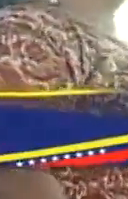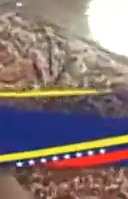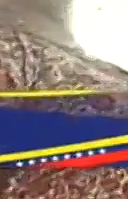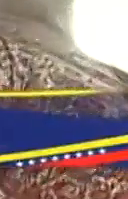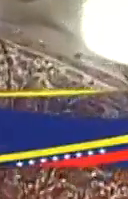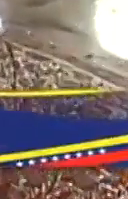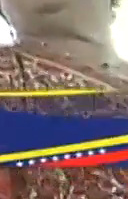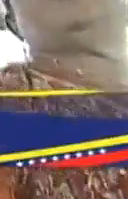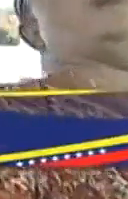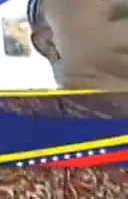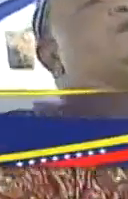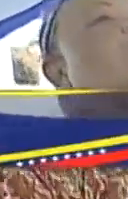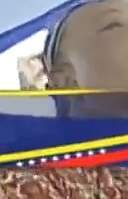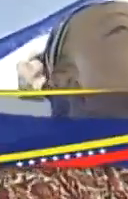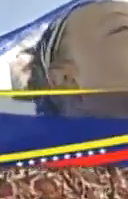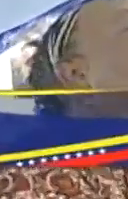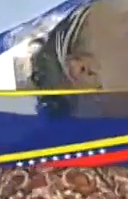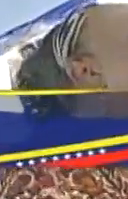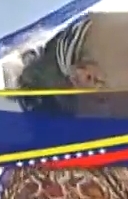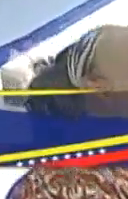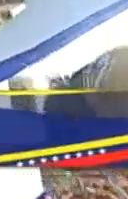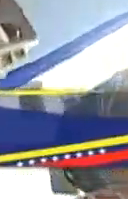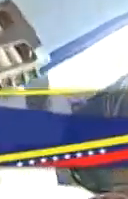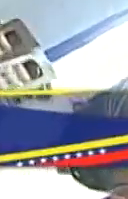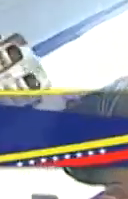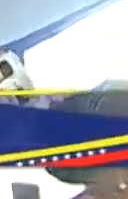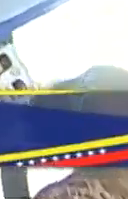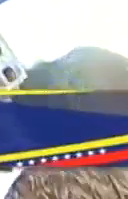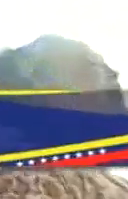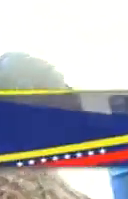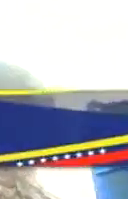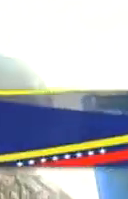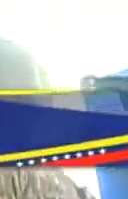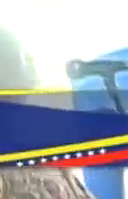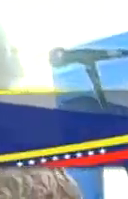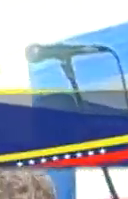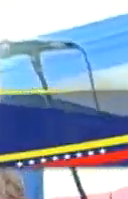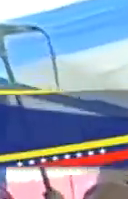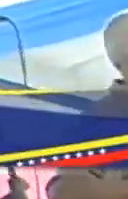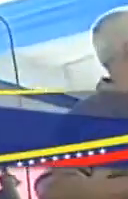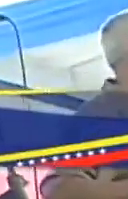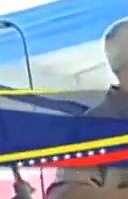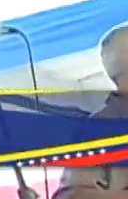¡Vámonos, Maduro, nuevo, que la rumba ya me llama!